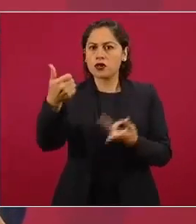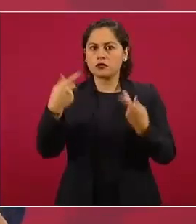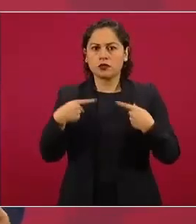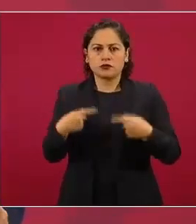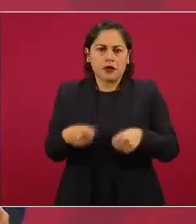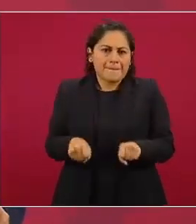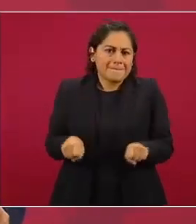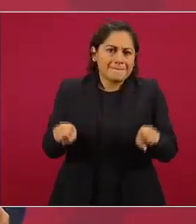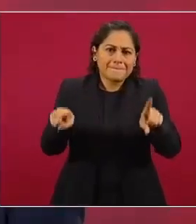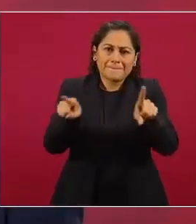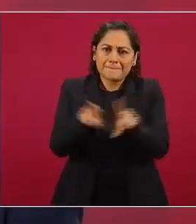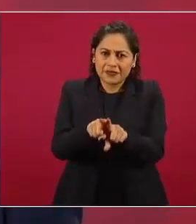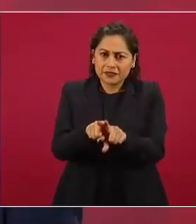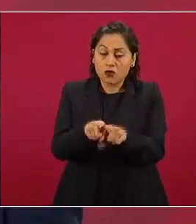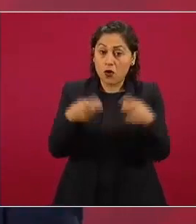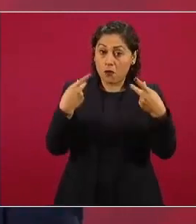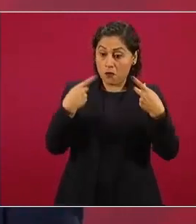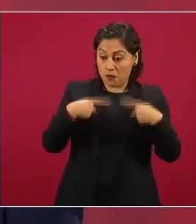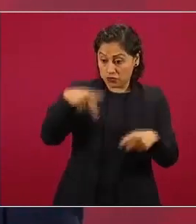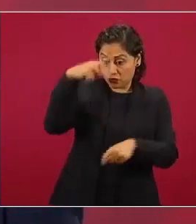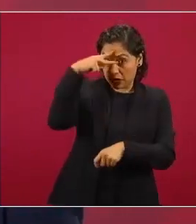a cualquier mexicano